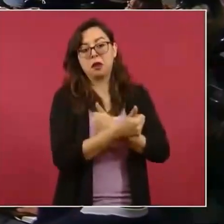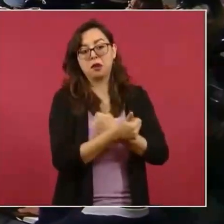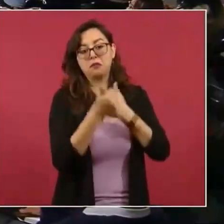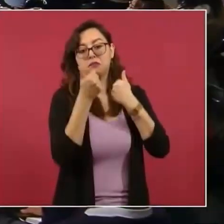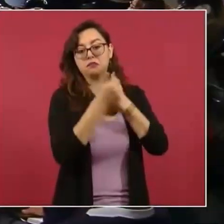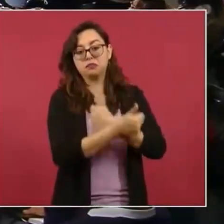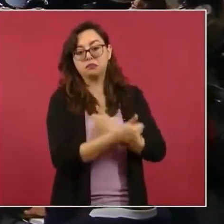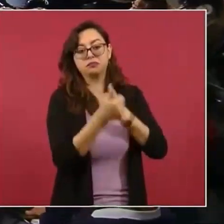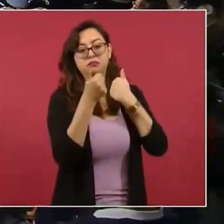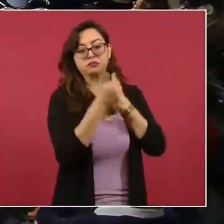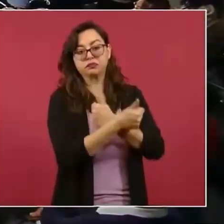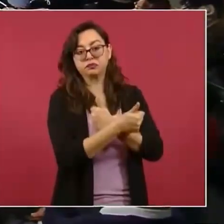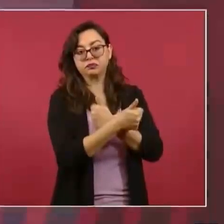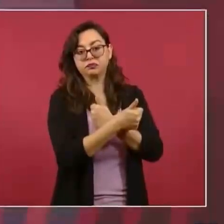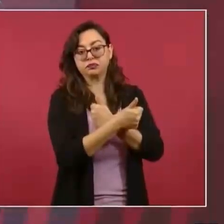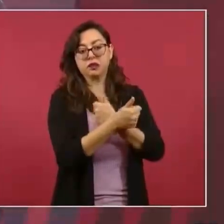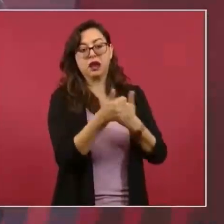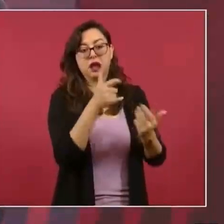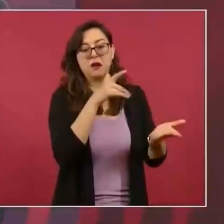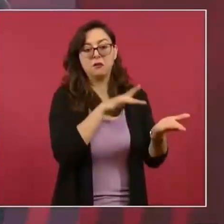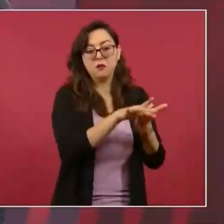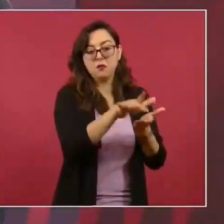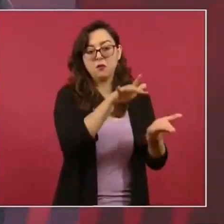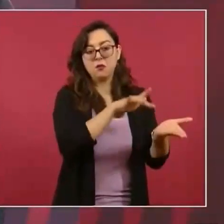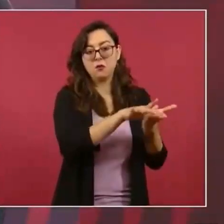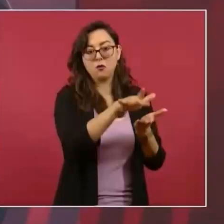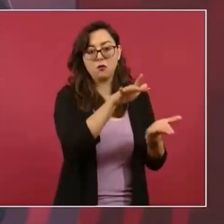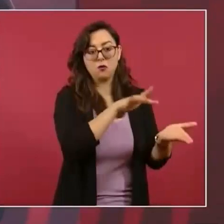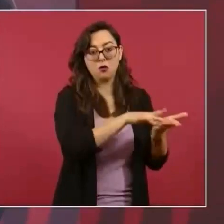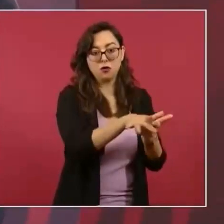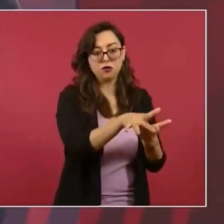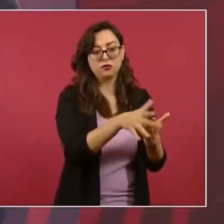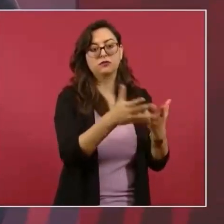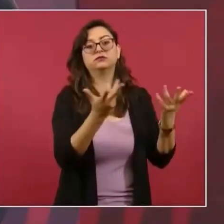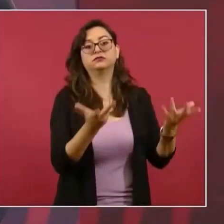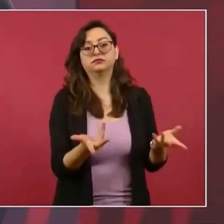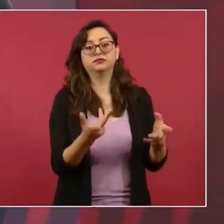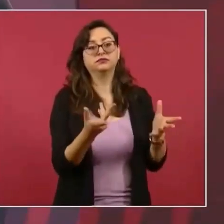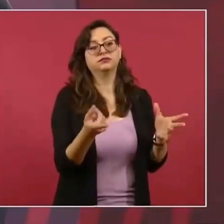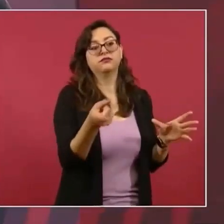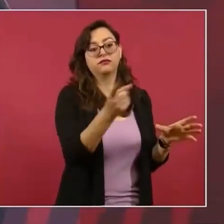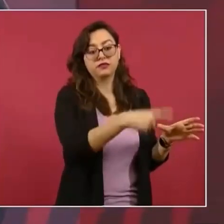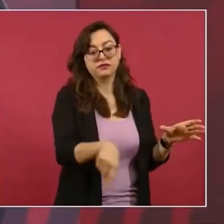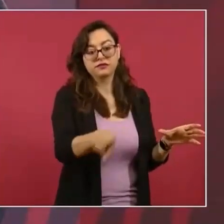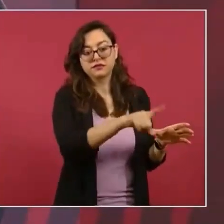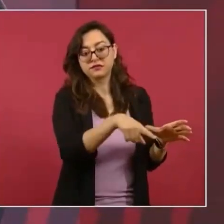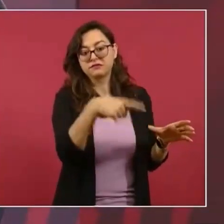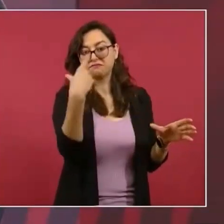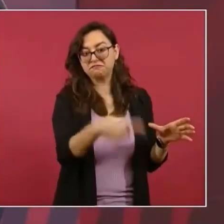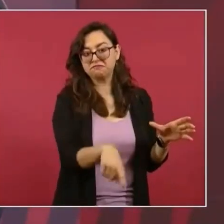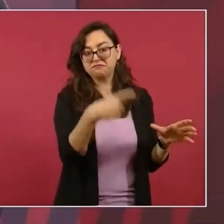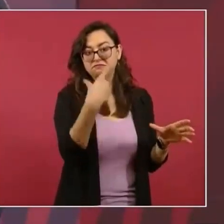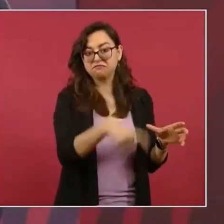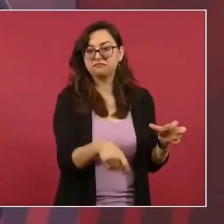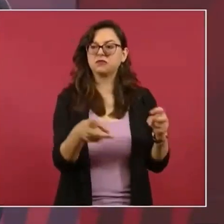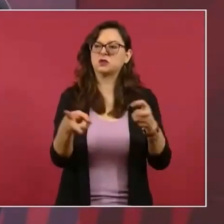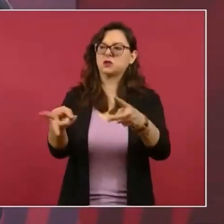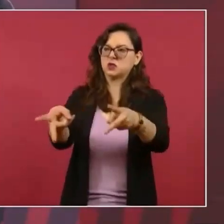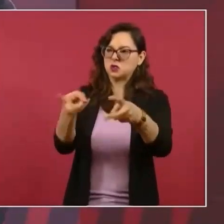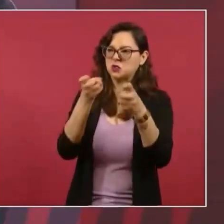legitimar saqueos de recursos naturales, el